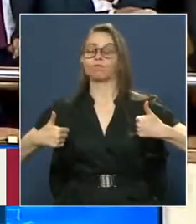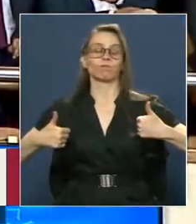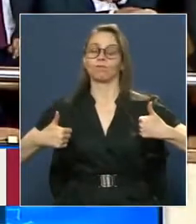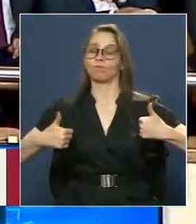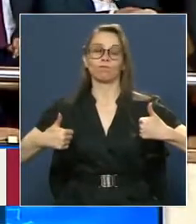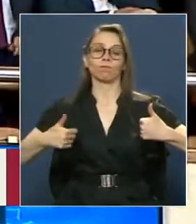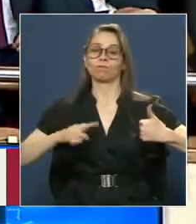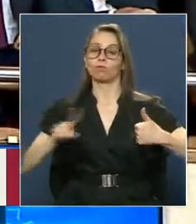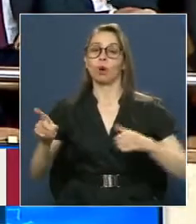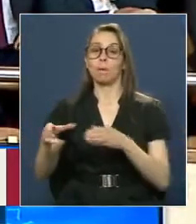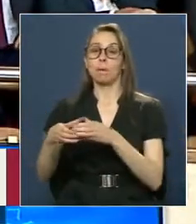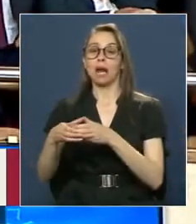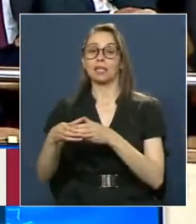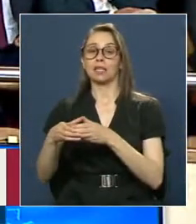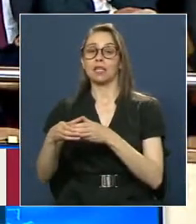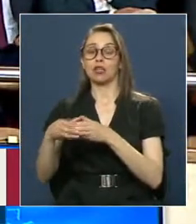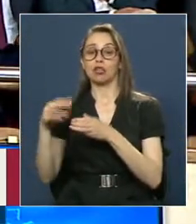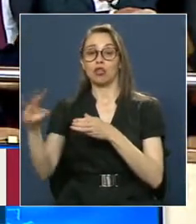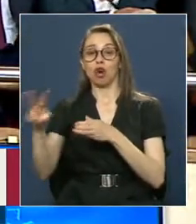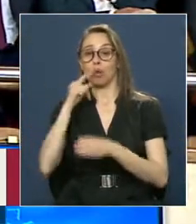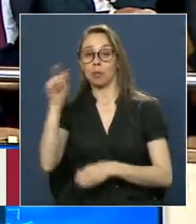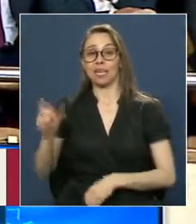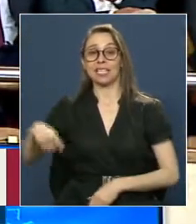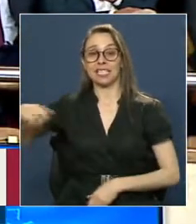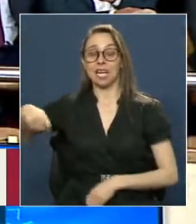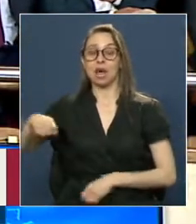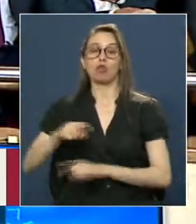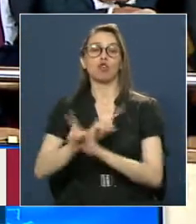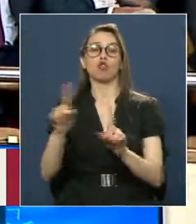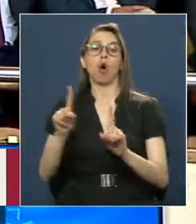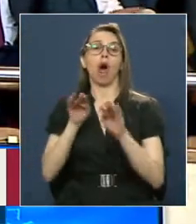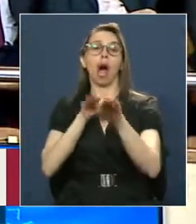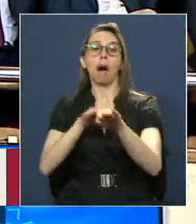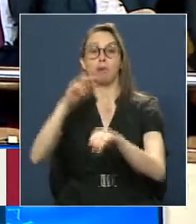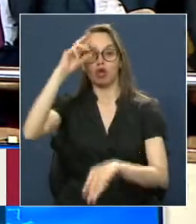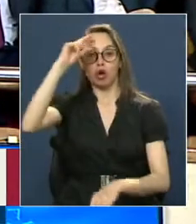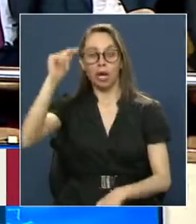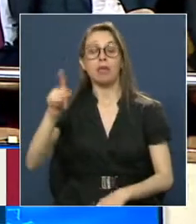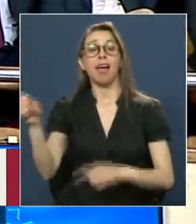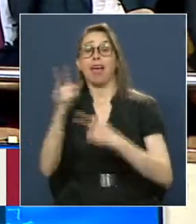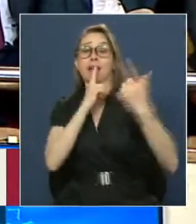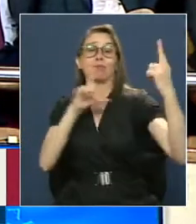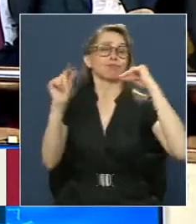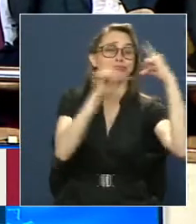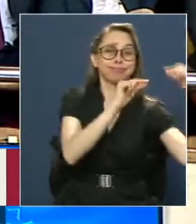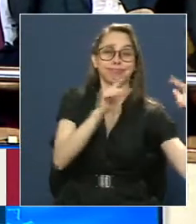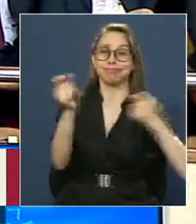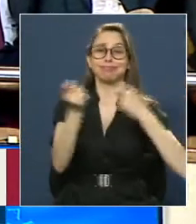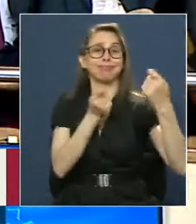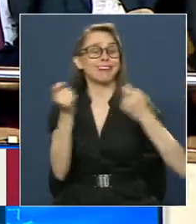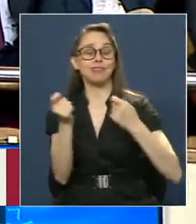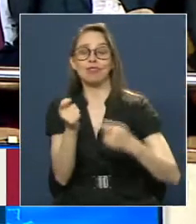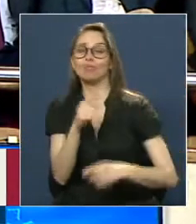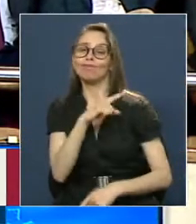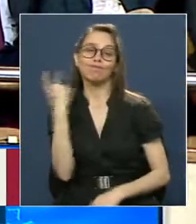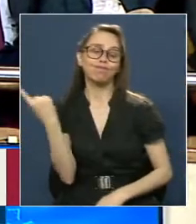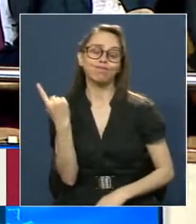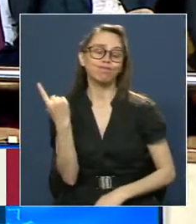Partido O su partido Aunque la gestión Finalmente No prosperó